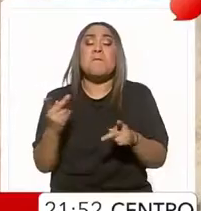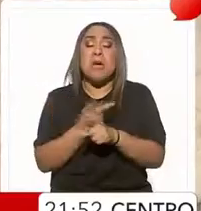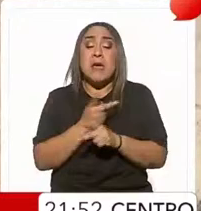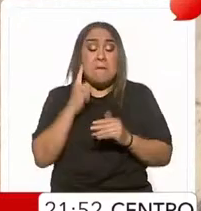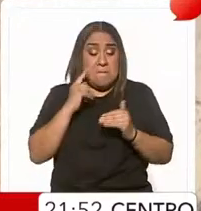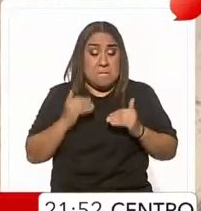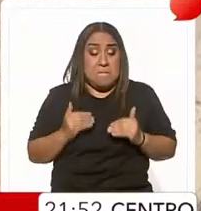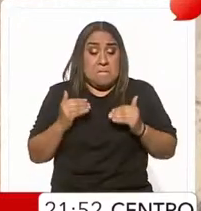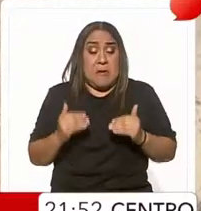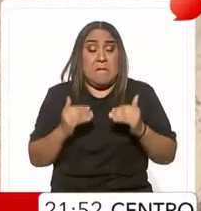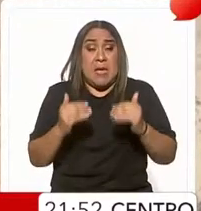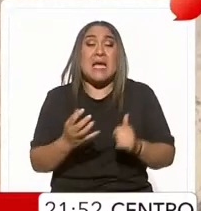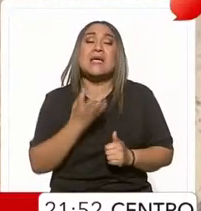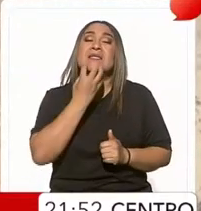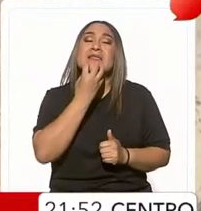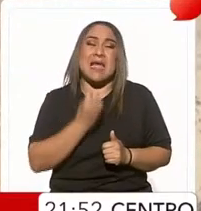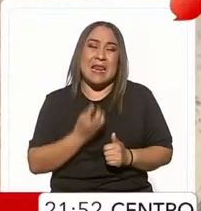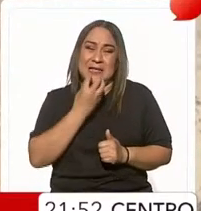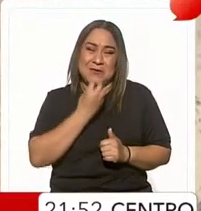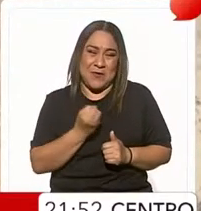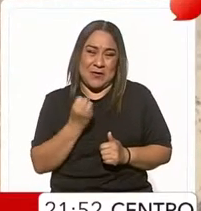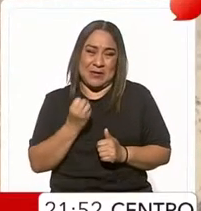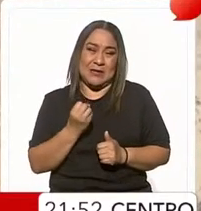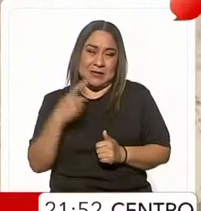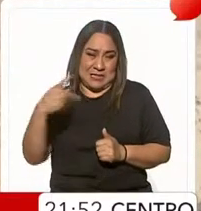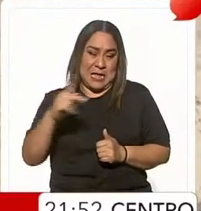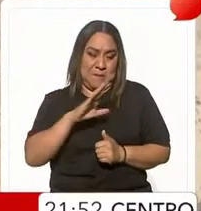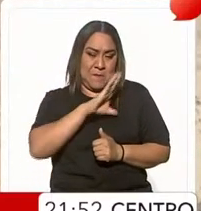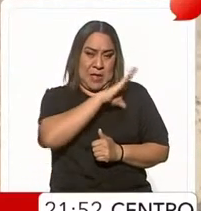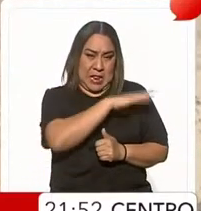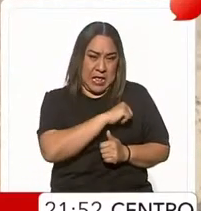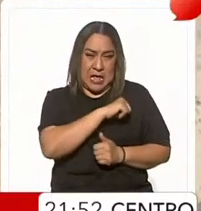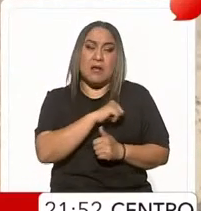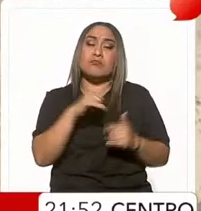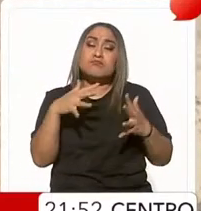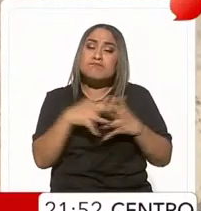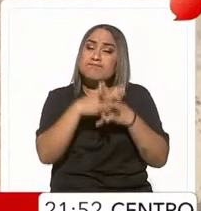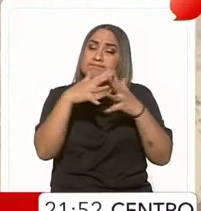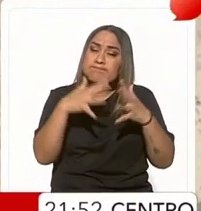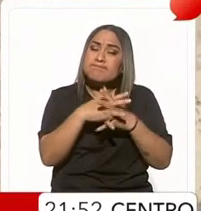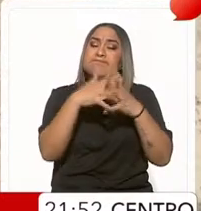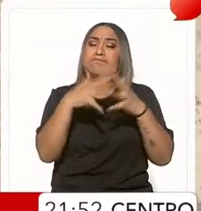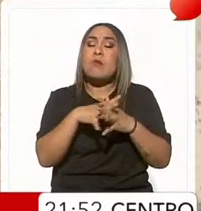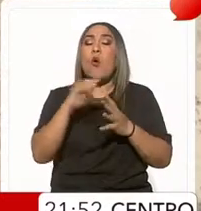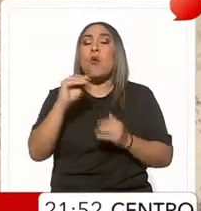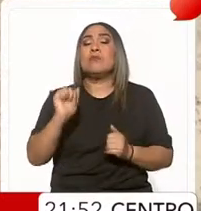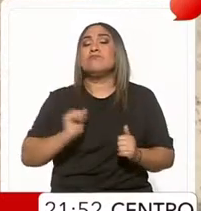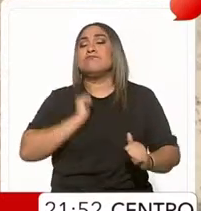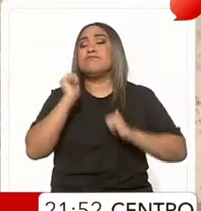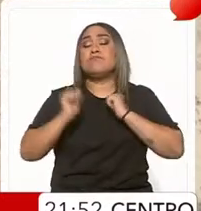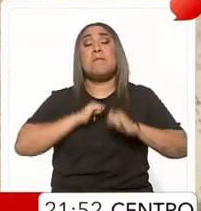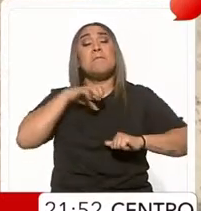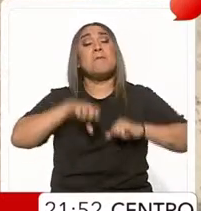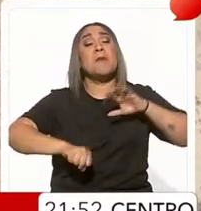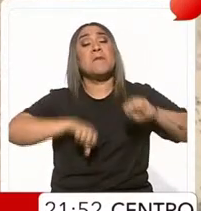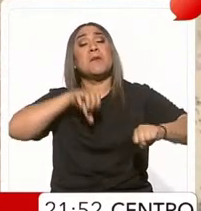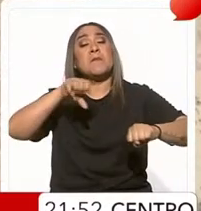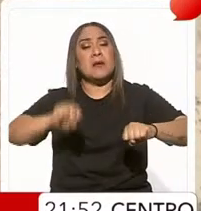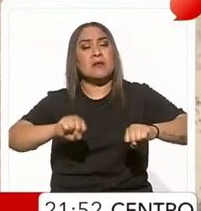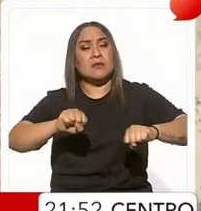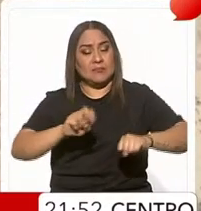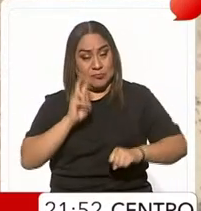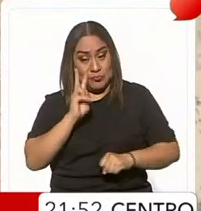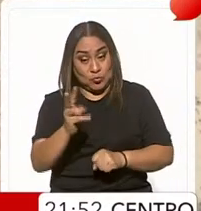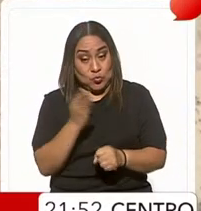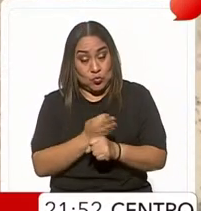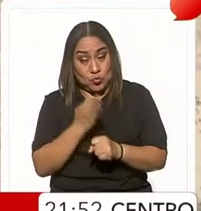territorial israelí en ese territorio palestino a través de la guerra o también del uso de colonos esto que ve en su